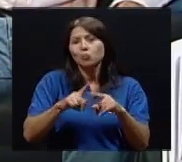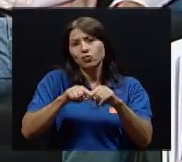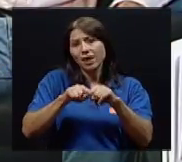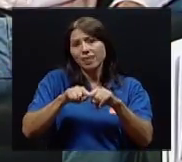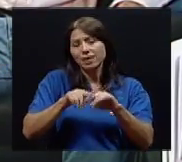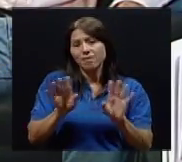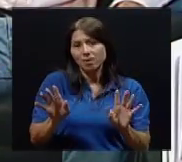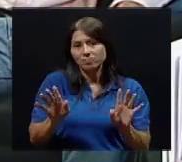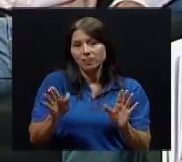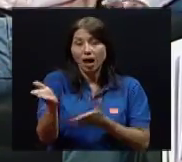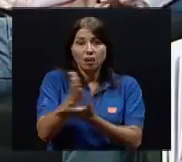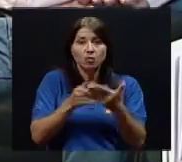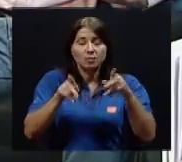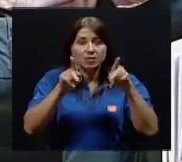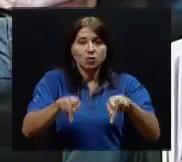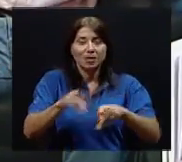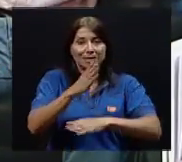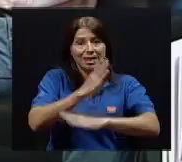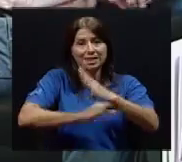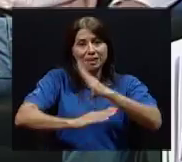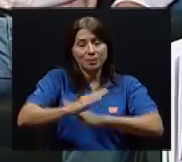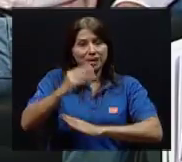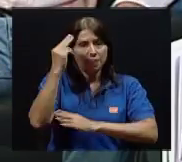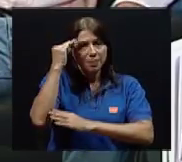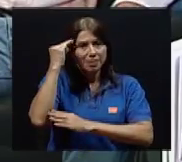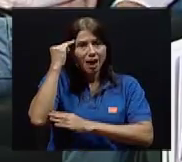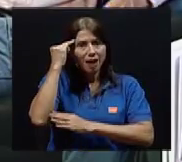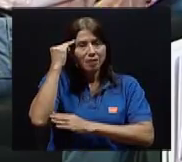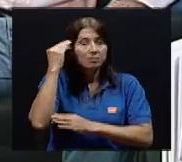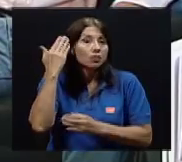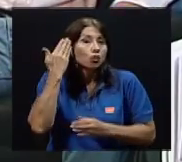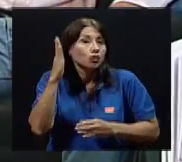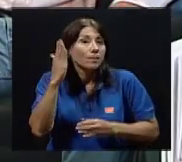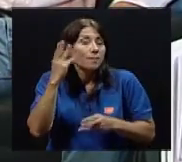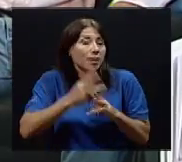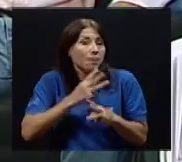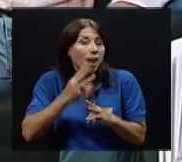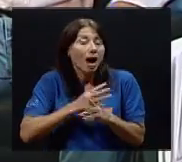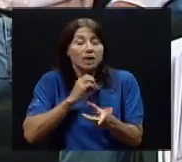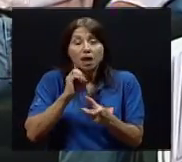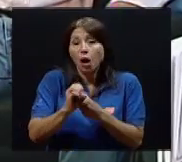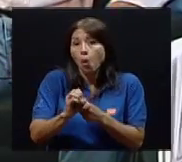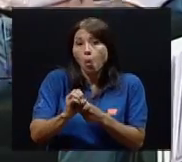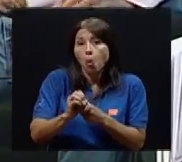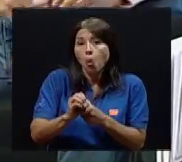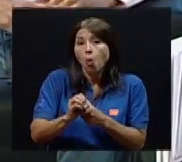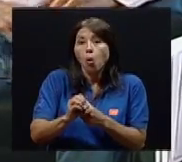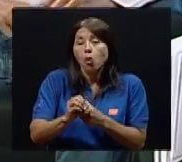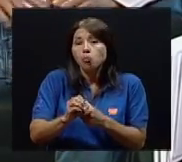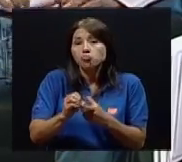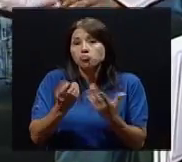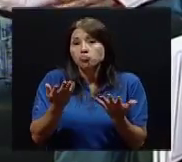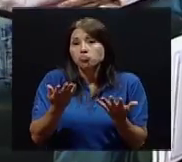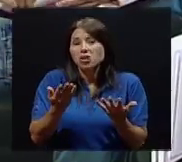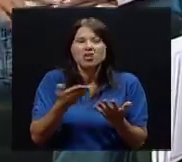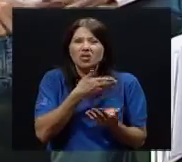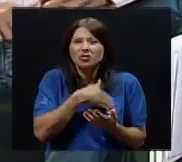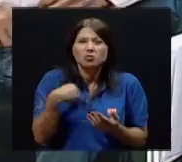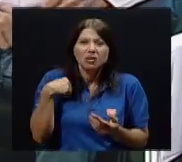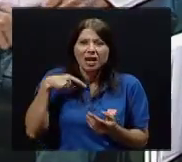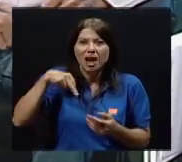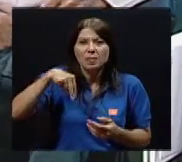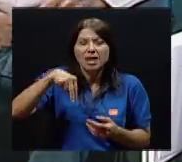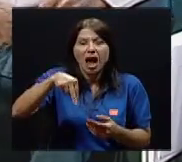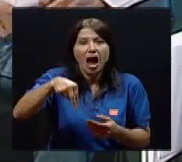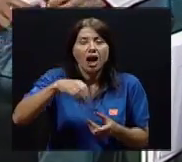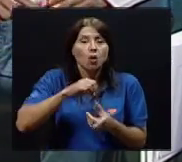la discapacidad es muy relativa. Algunos tienen discapacidad mental, no conocen matemática. Otros no son